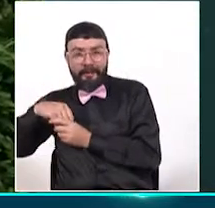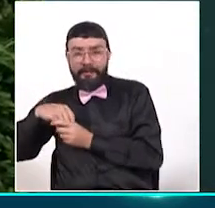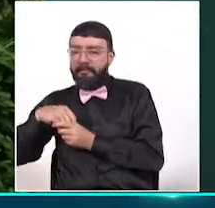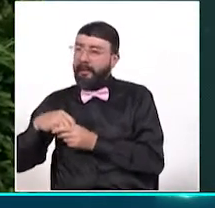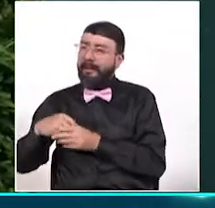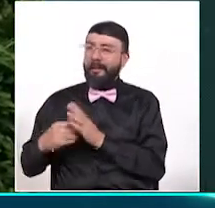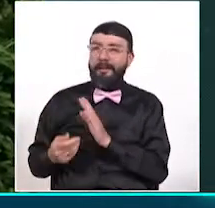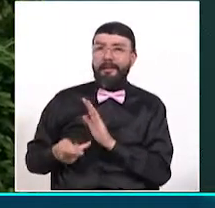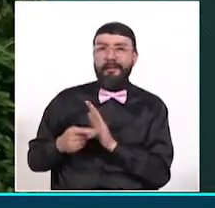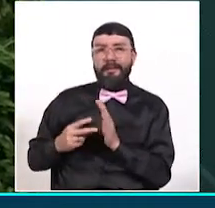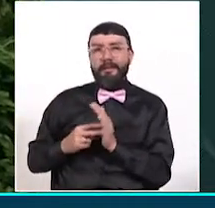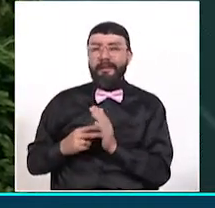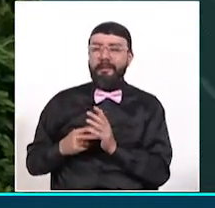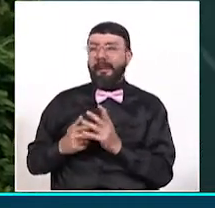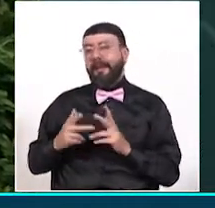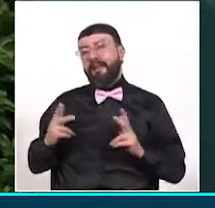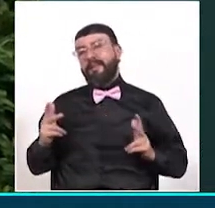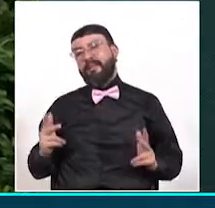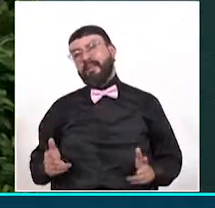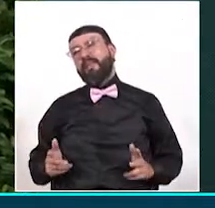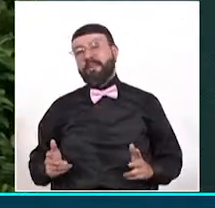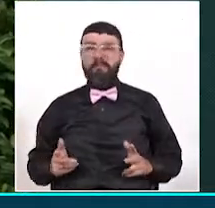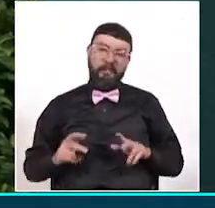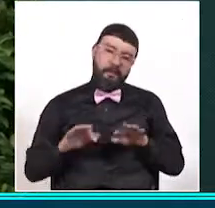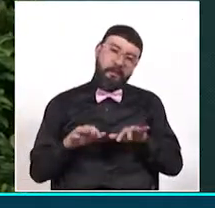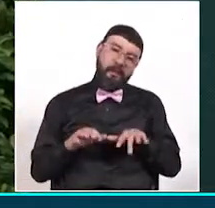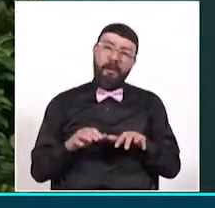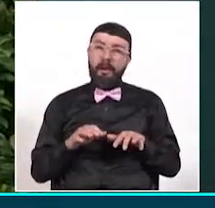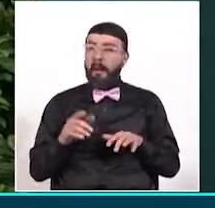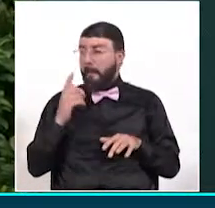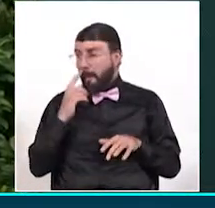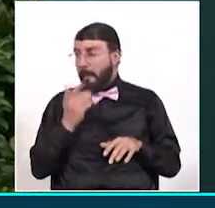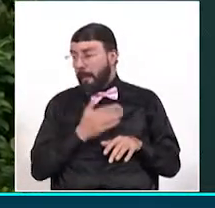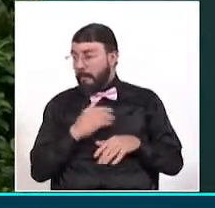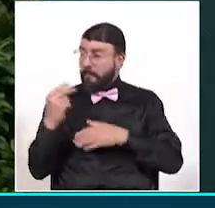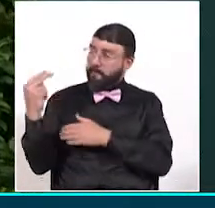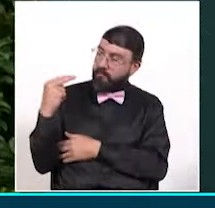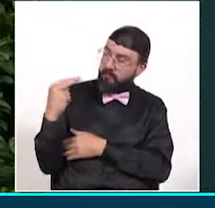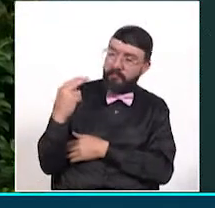más comodidad, tenemos la supervisión de nuestros padres,